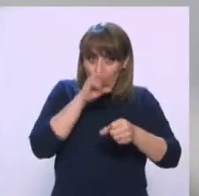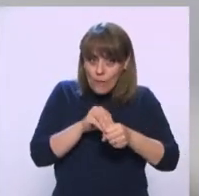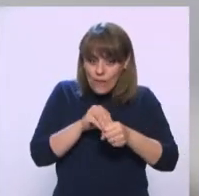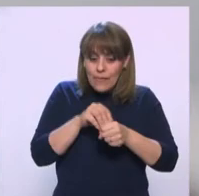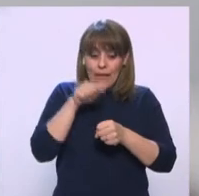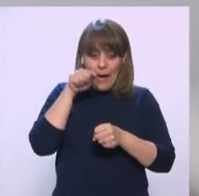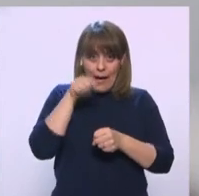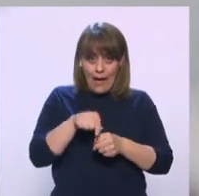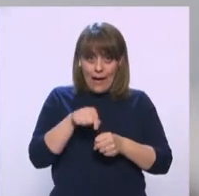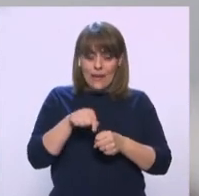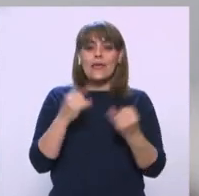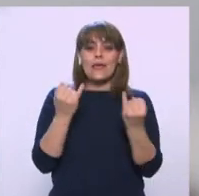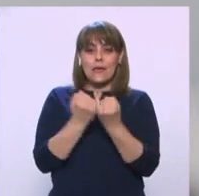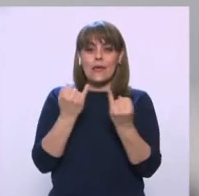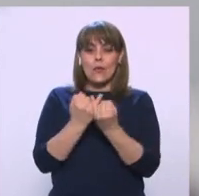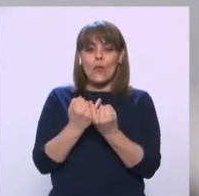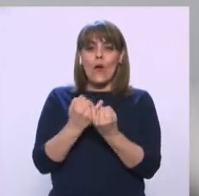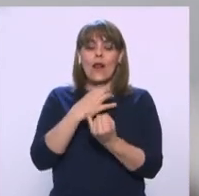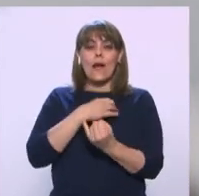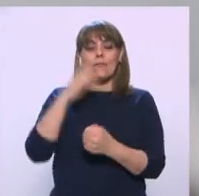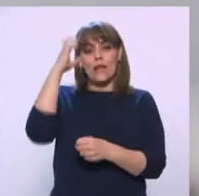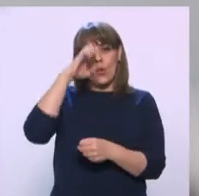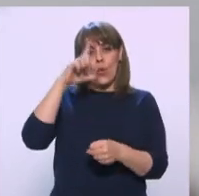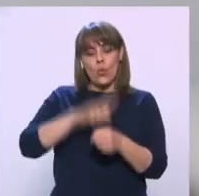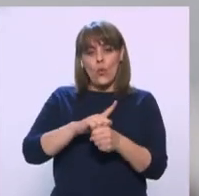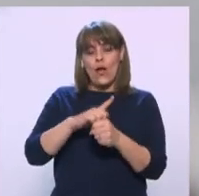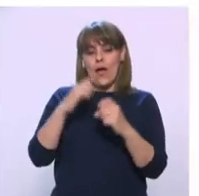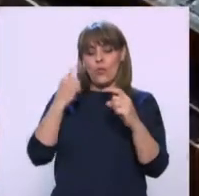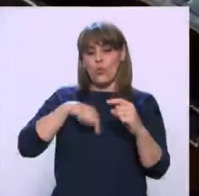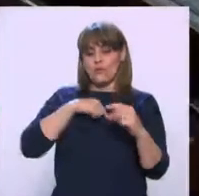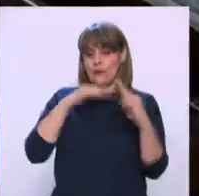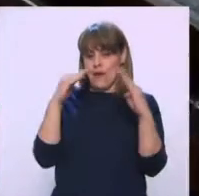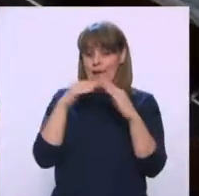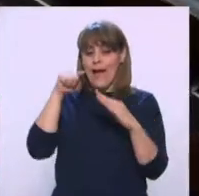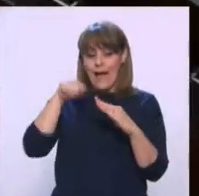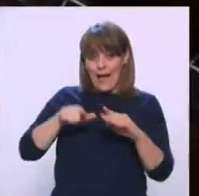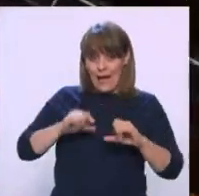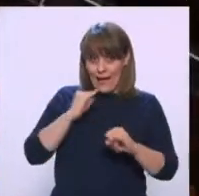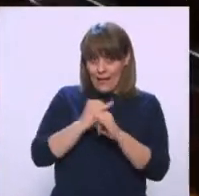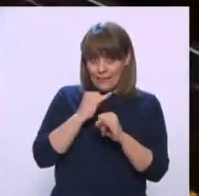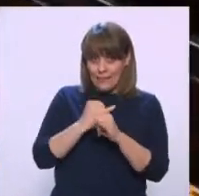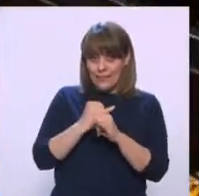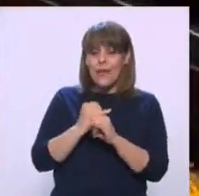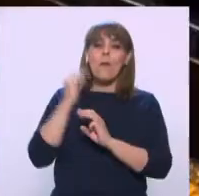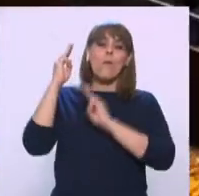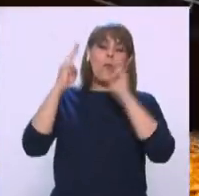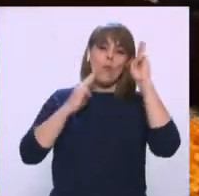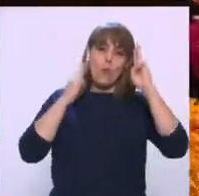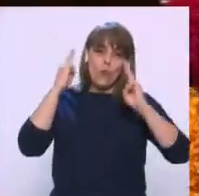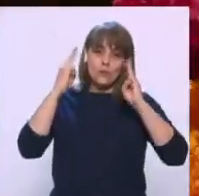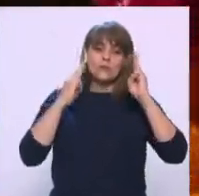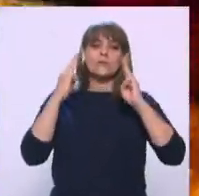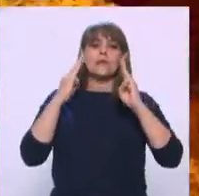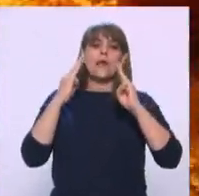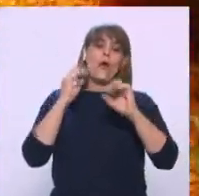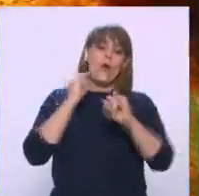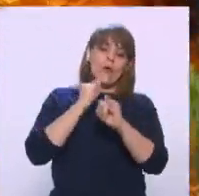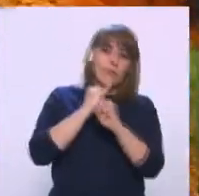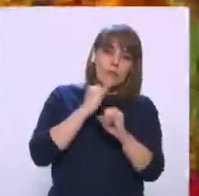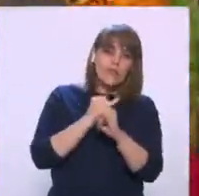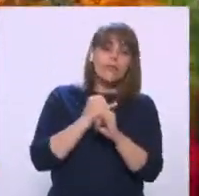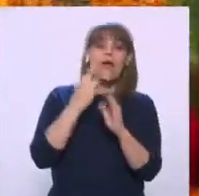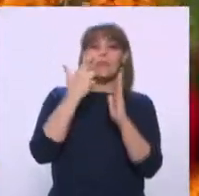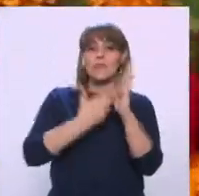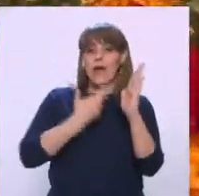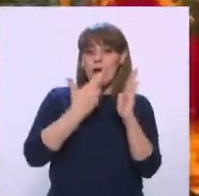plataforma Capital Cultural en nuestra casa se ofrecerán programas especiales como la noche de museos virtual, talleres, de los